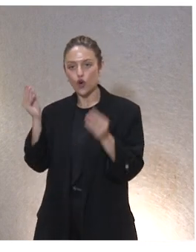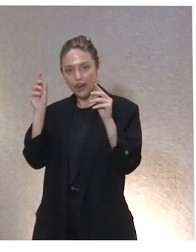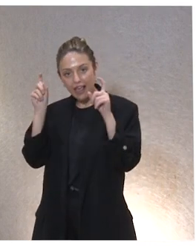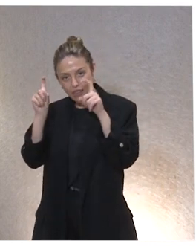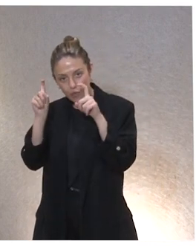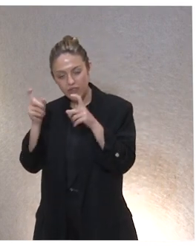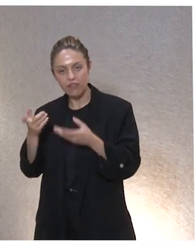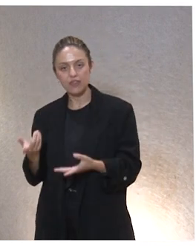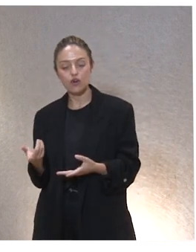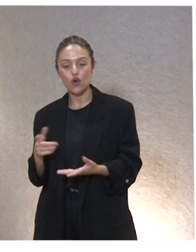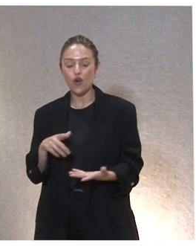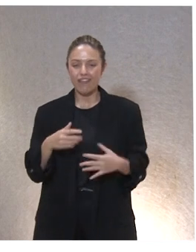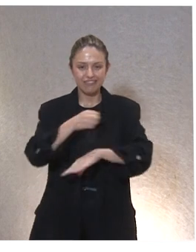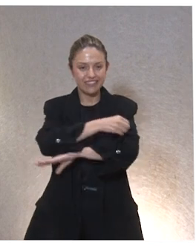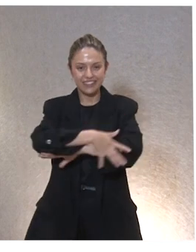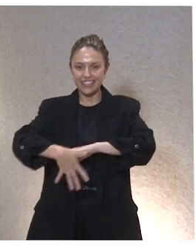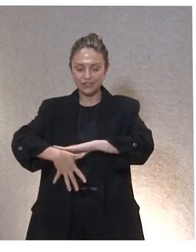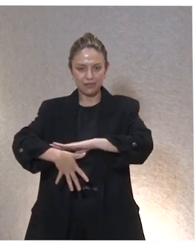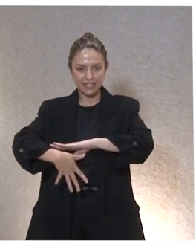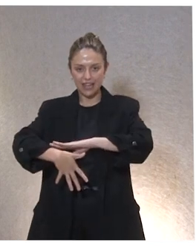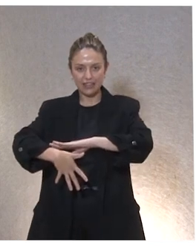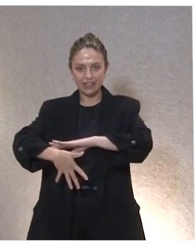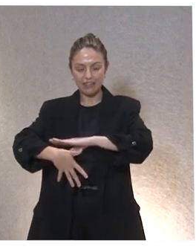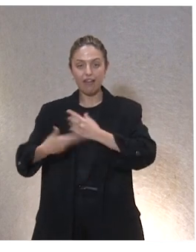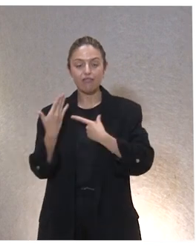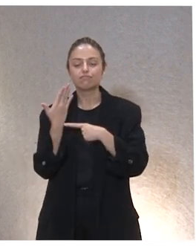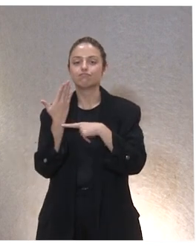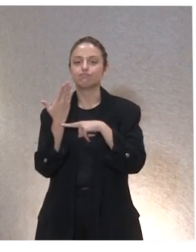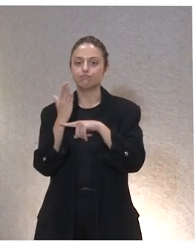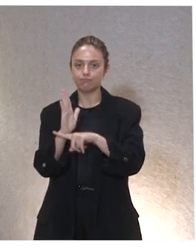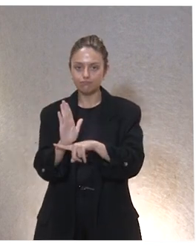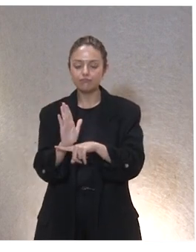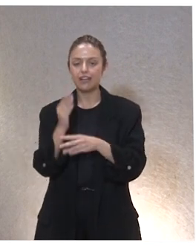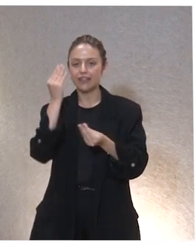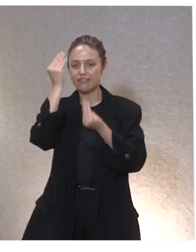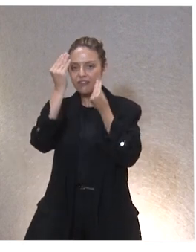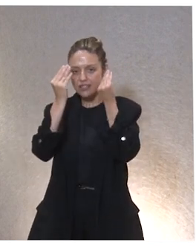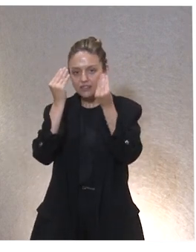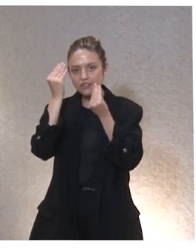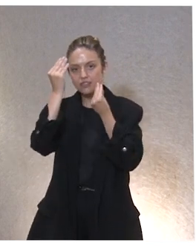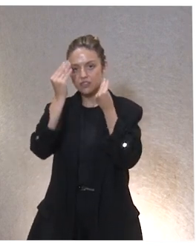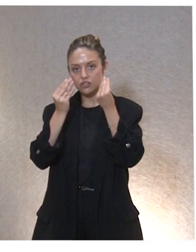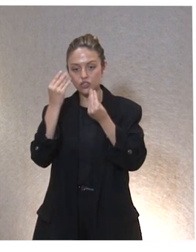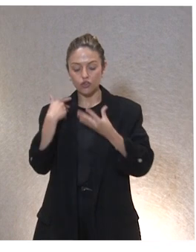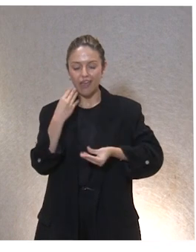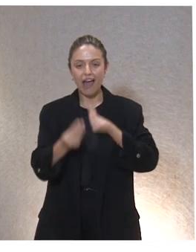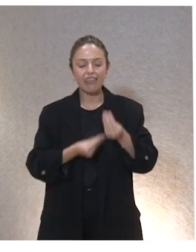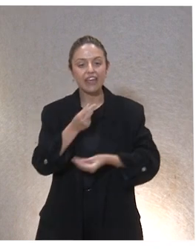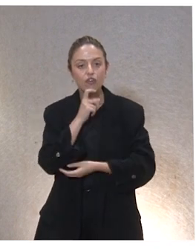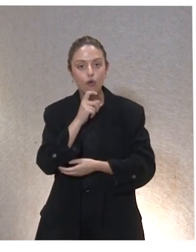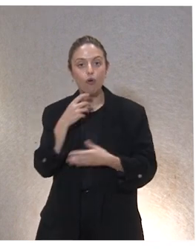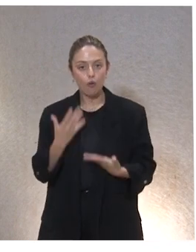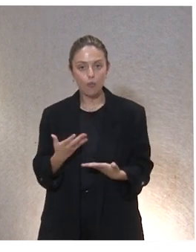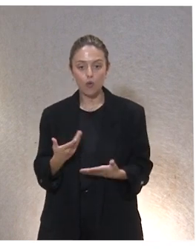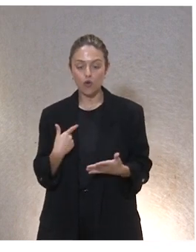entonces la transversalidad está representada en la reflexión de cómo se hacen las cosas y no hay